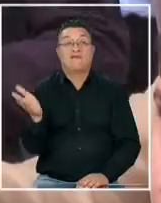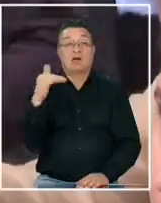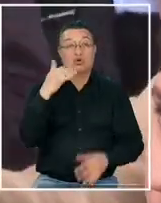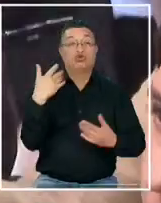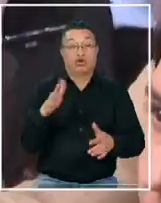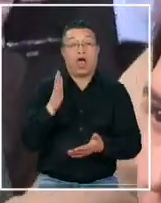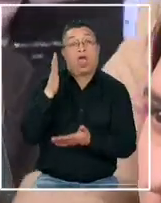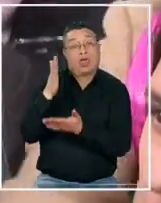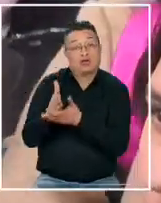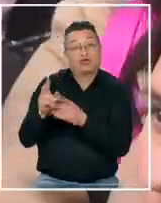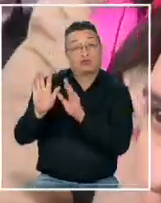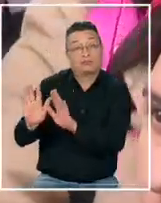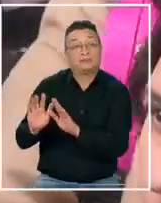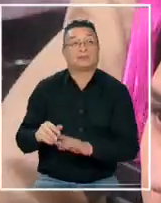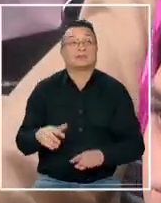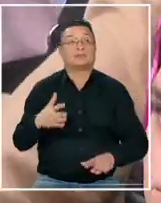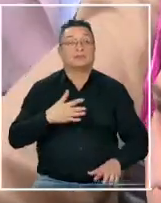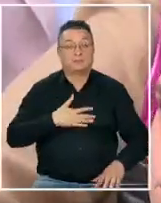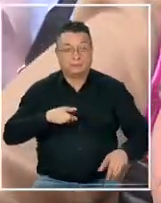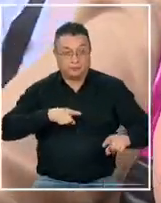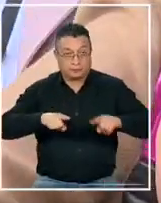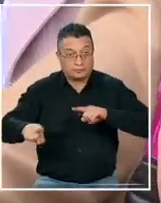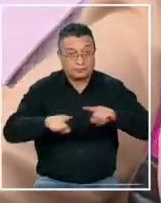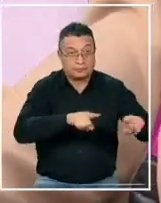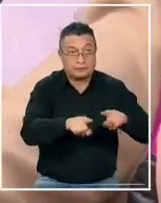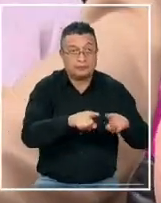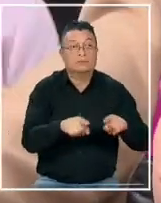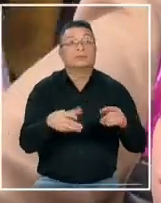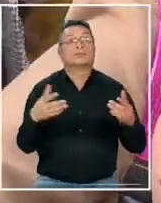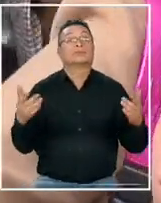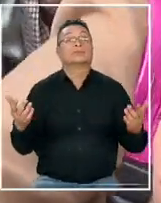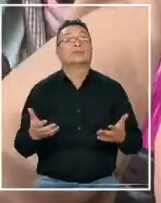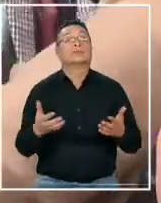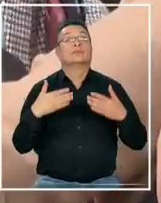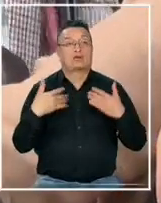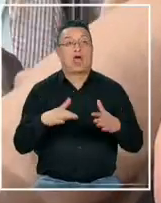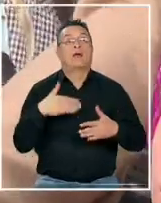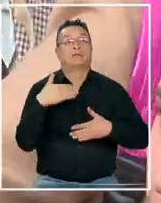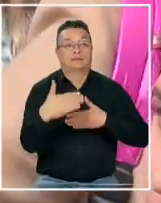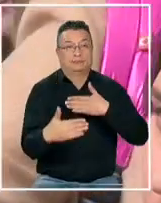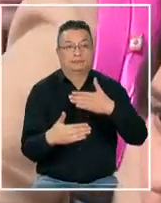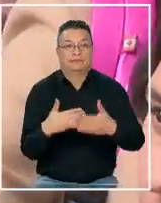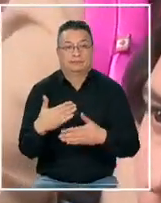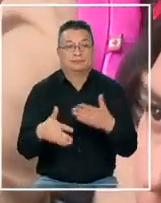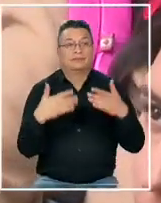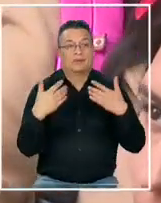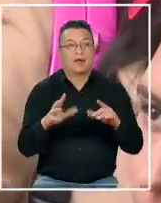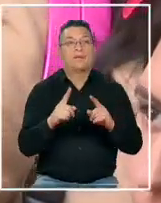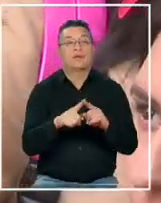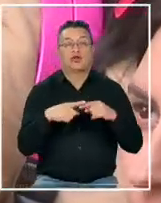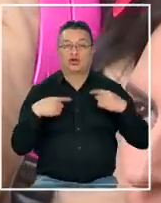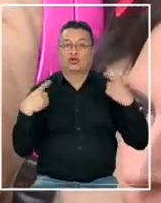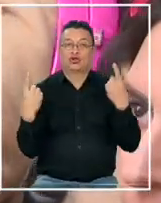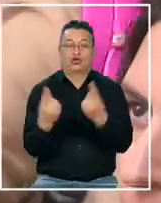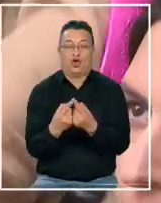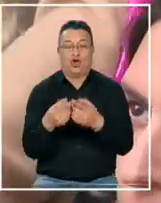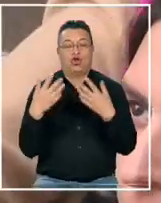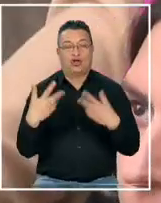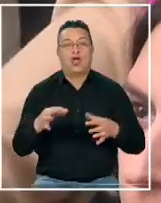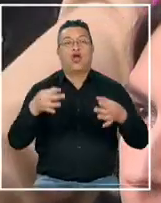tomaron decisión. Hay negociaciones, cierto, que están andando y que obviamente todo se va a